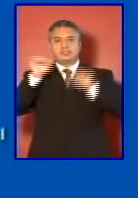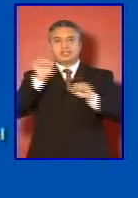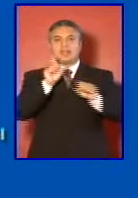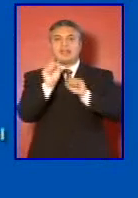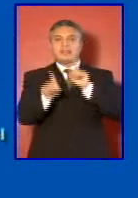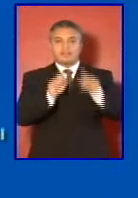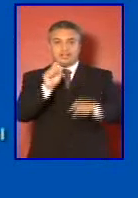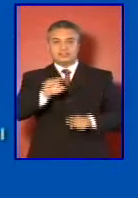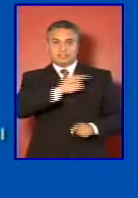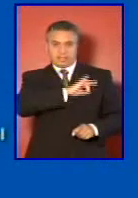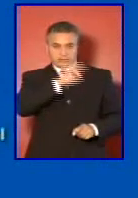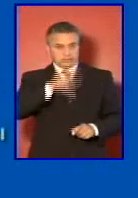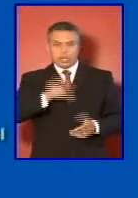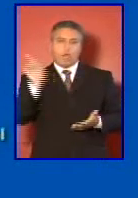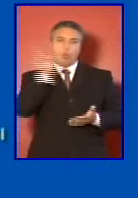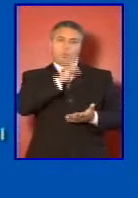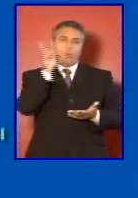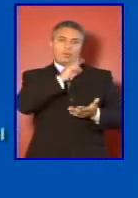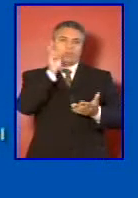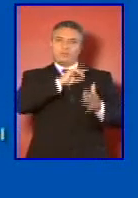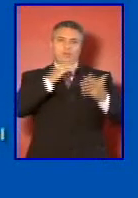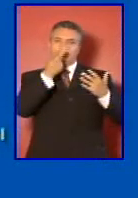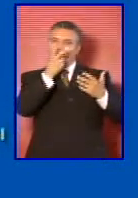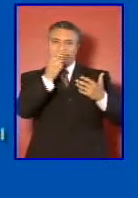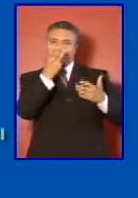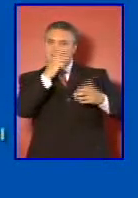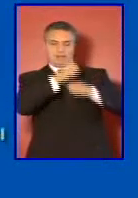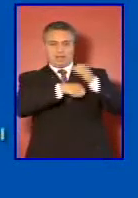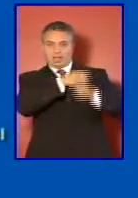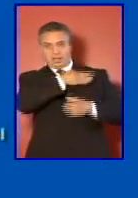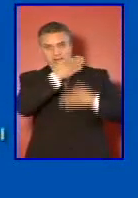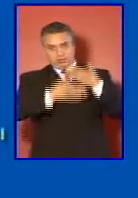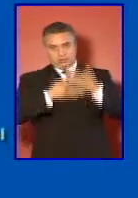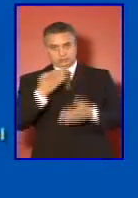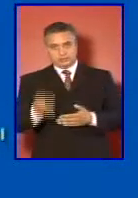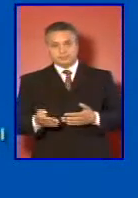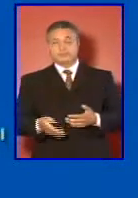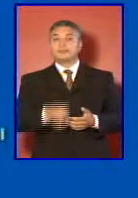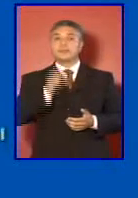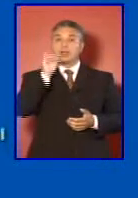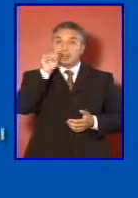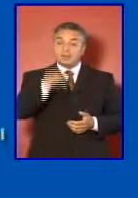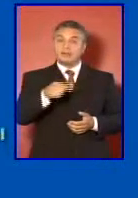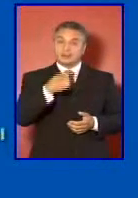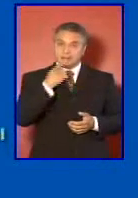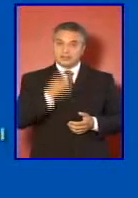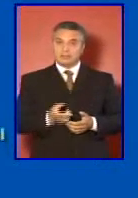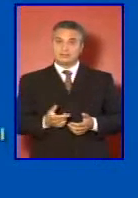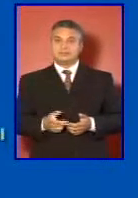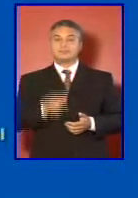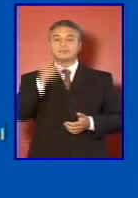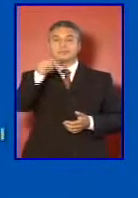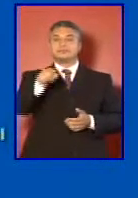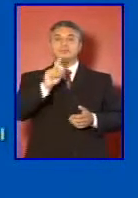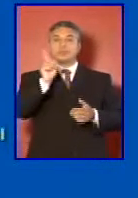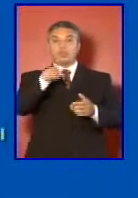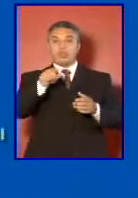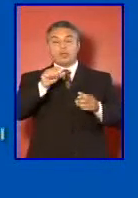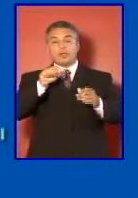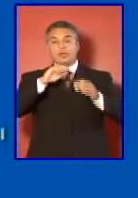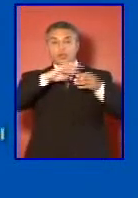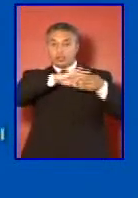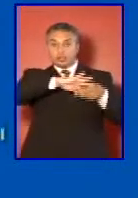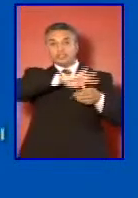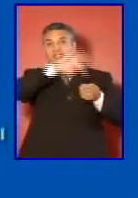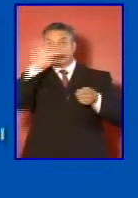últimas décadas. Porque la concertación no hizo la política de defensa de la